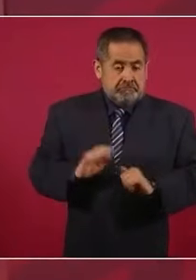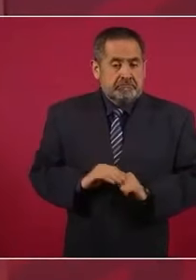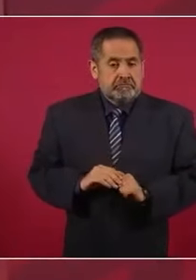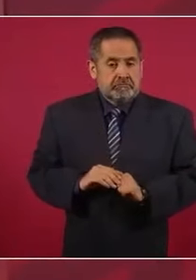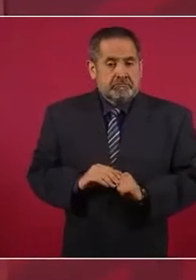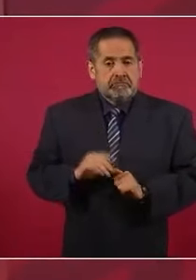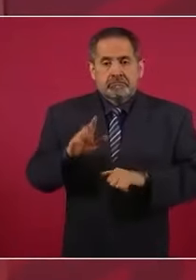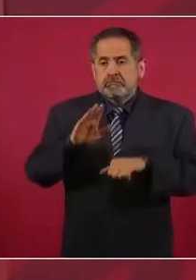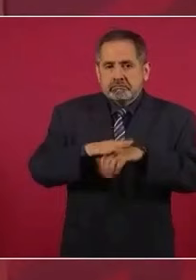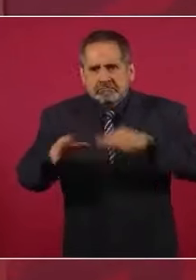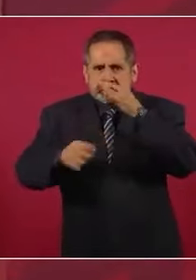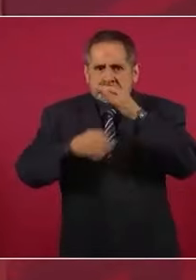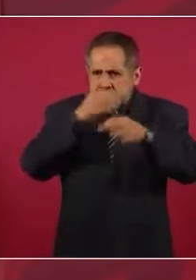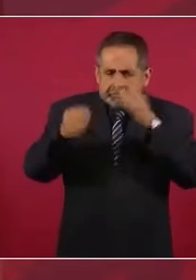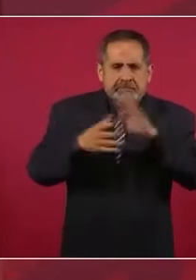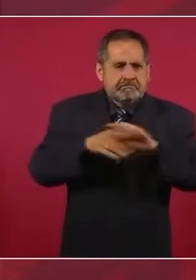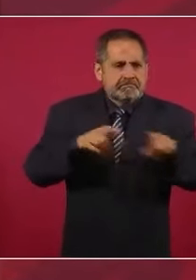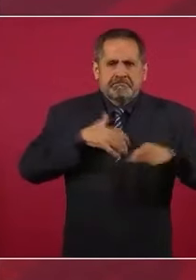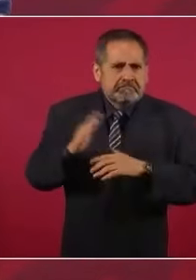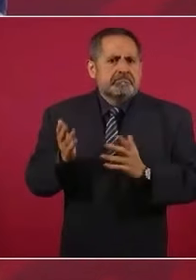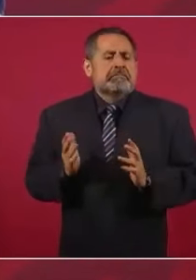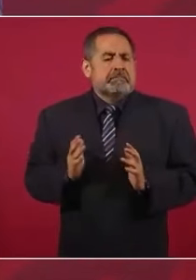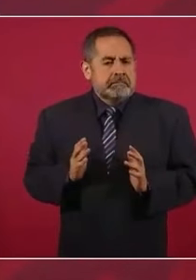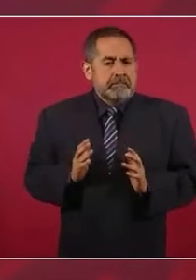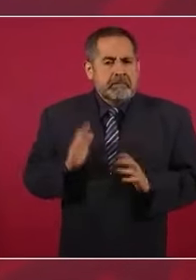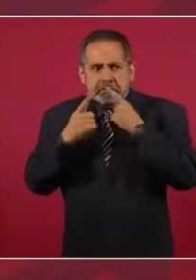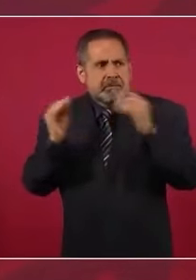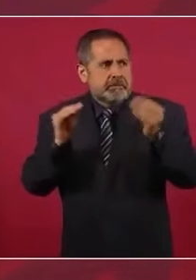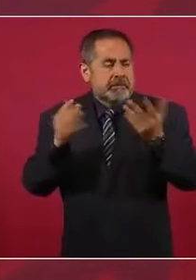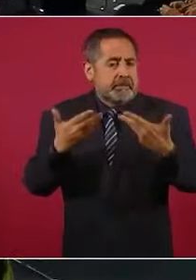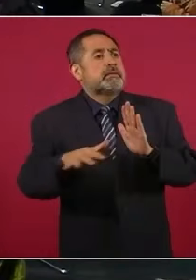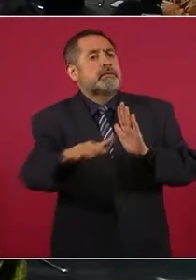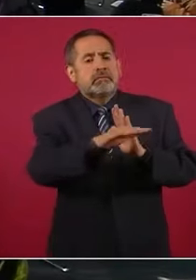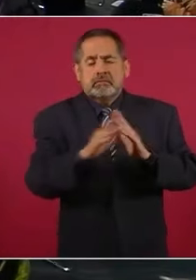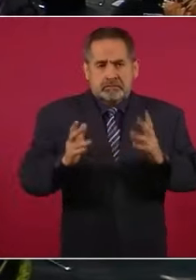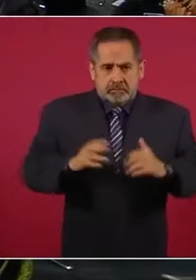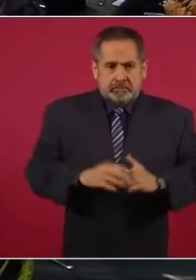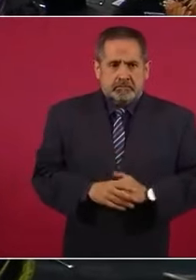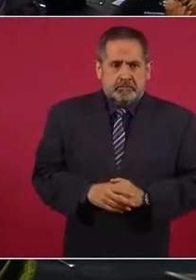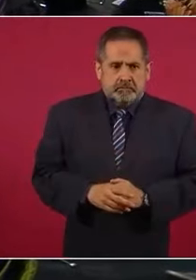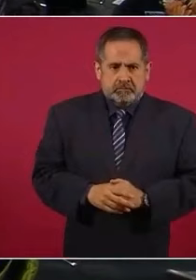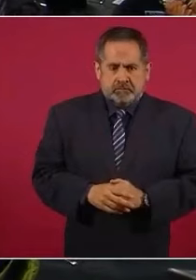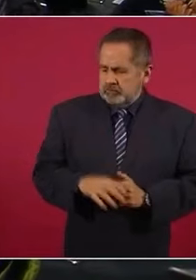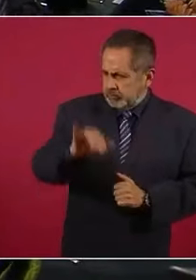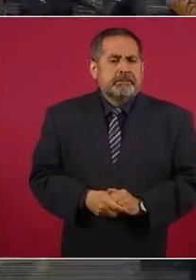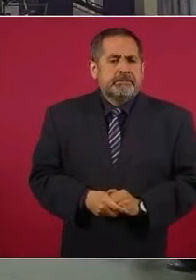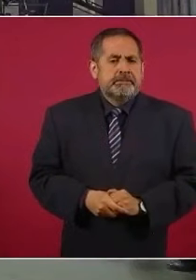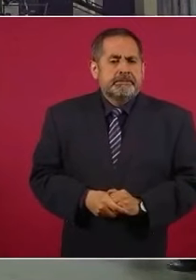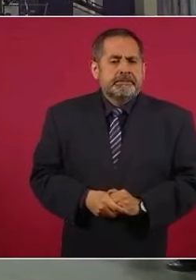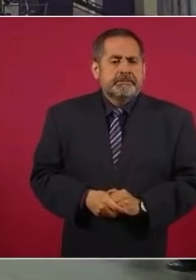se informa más, se conoce más, hay más debate y se consulta. ¿Sí? ¿Se puede informar?